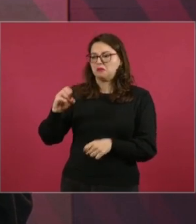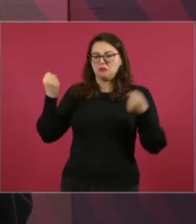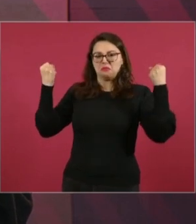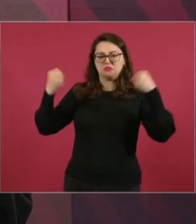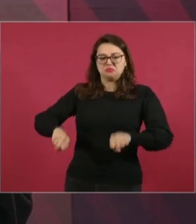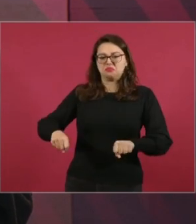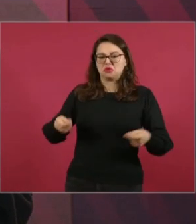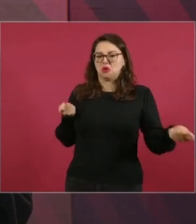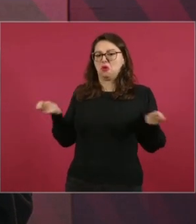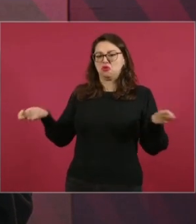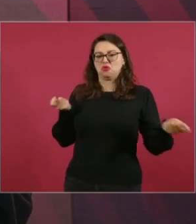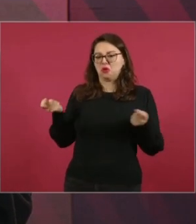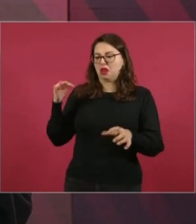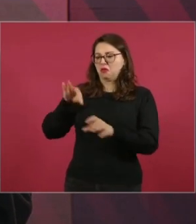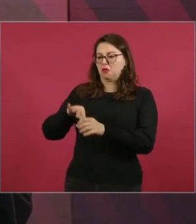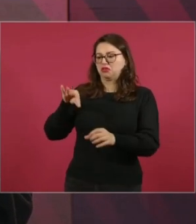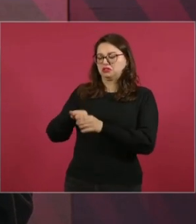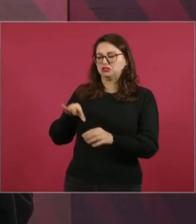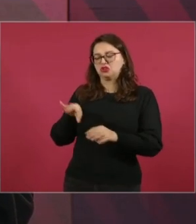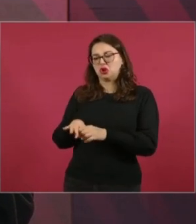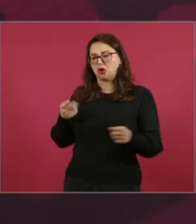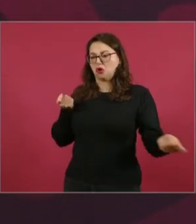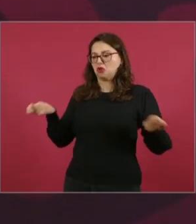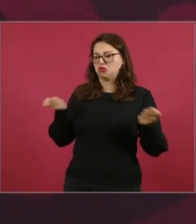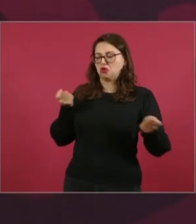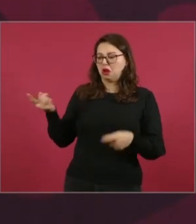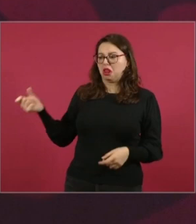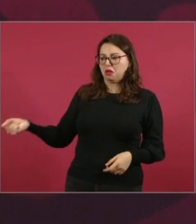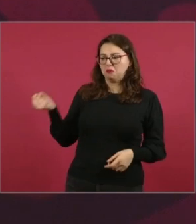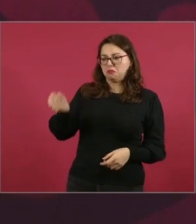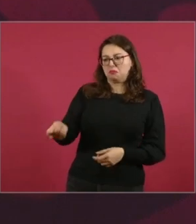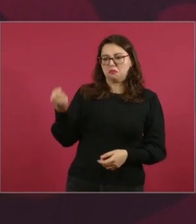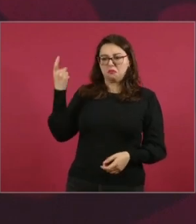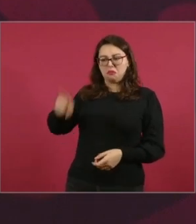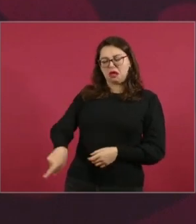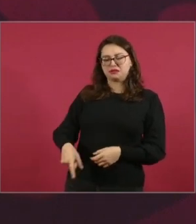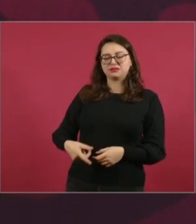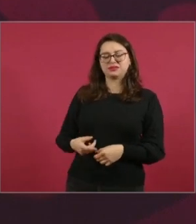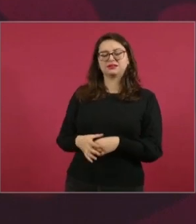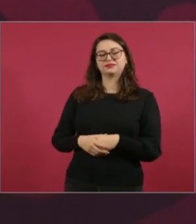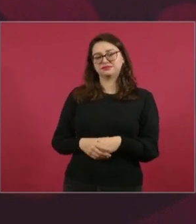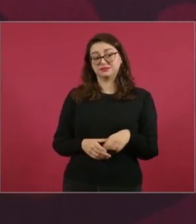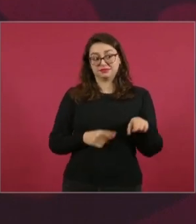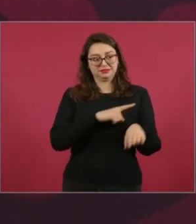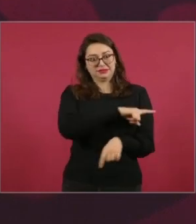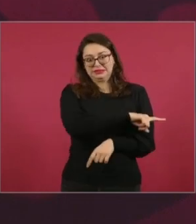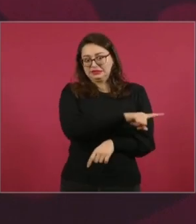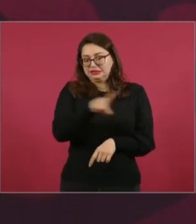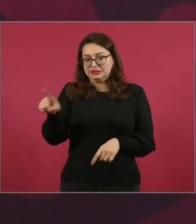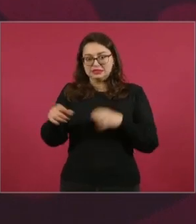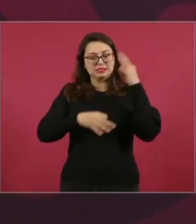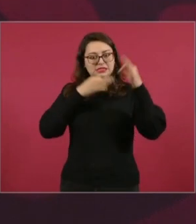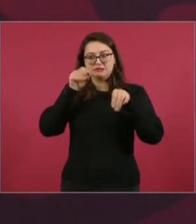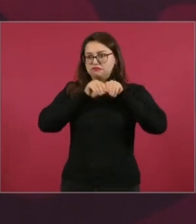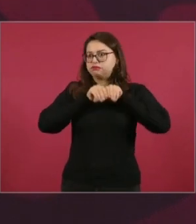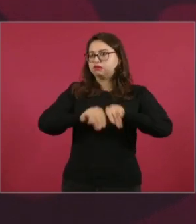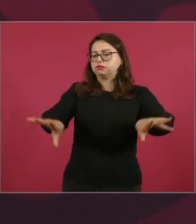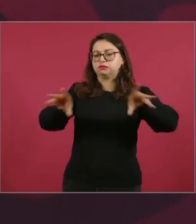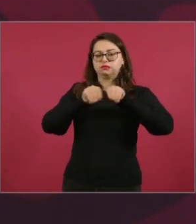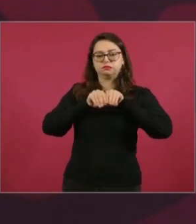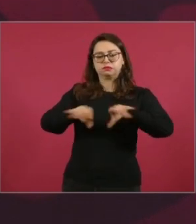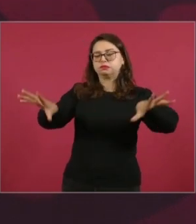la elección de Estado, completamente falso.